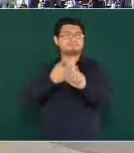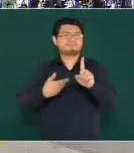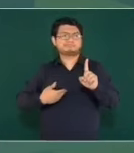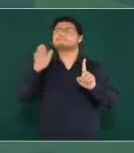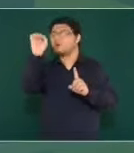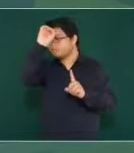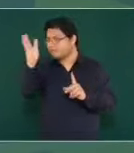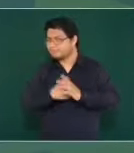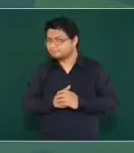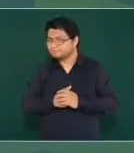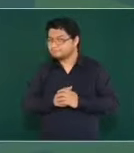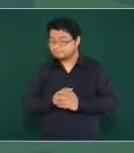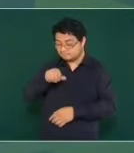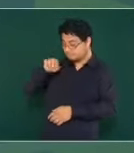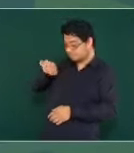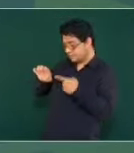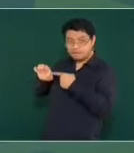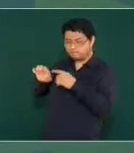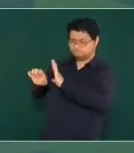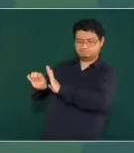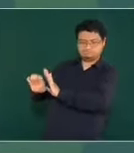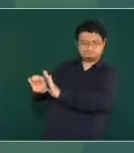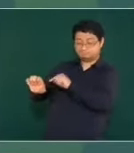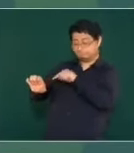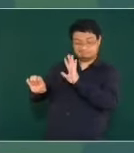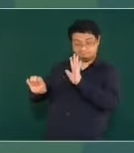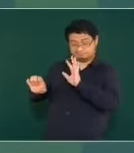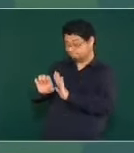Pues que el INI no se toca, dicen los conservadores.